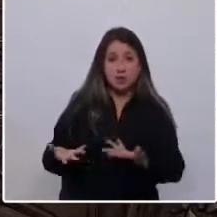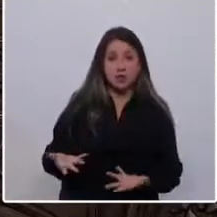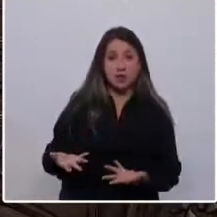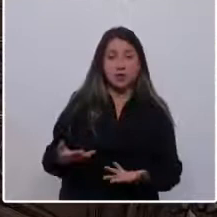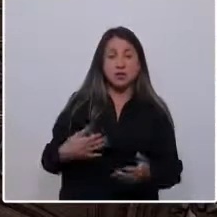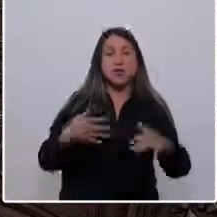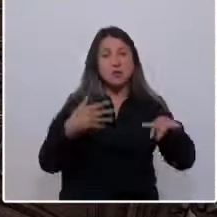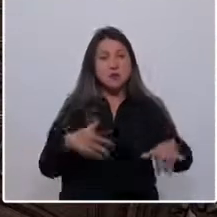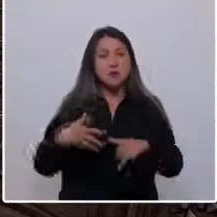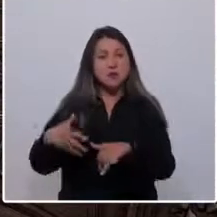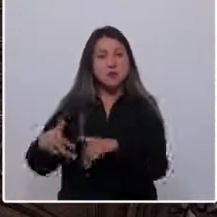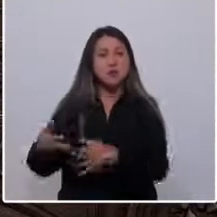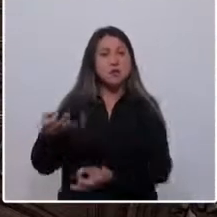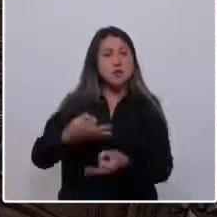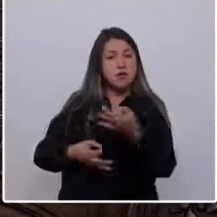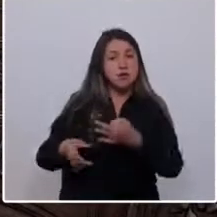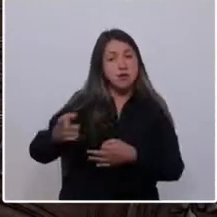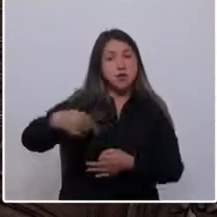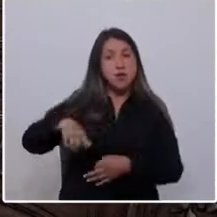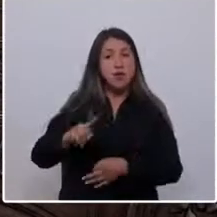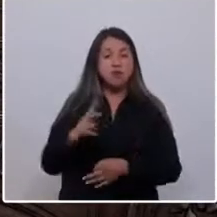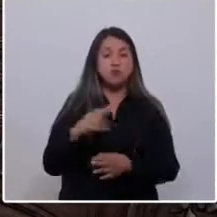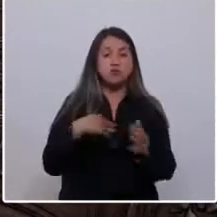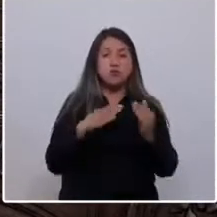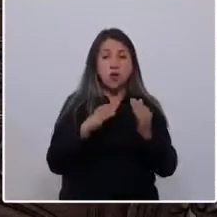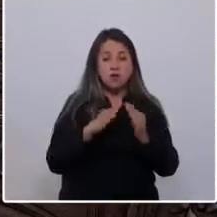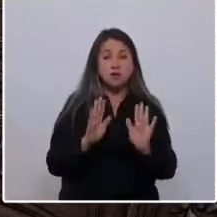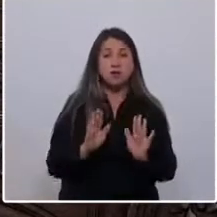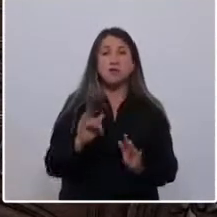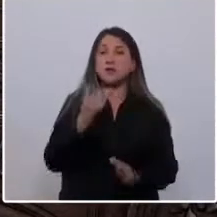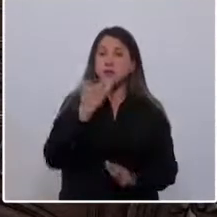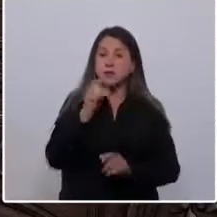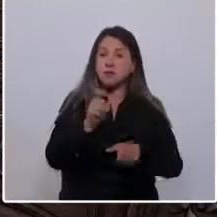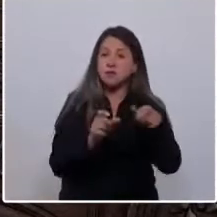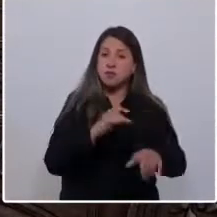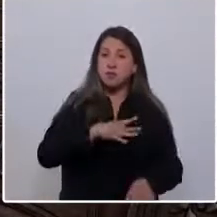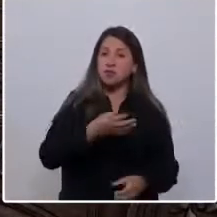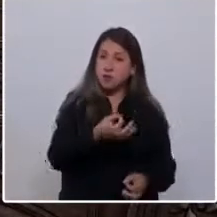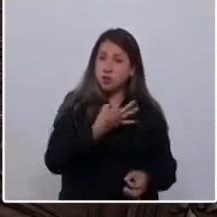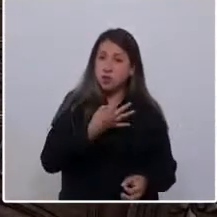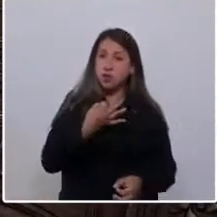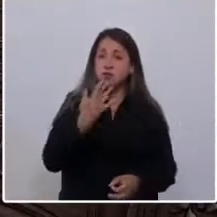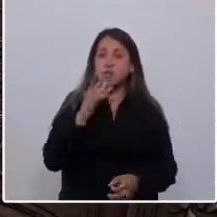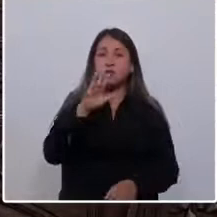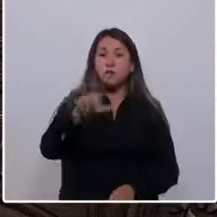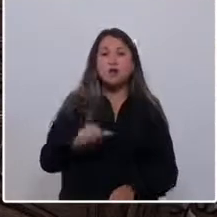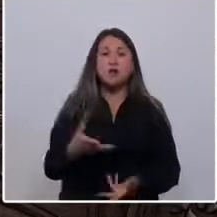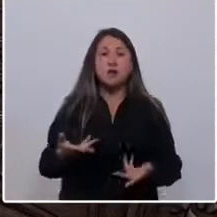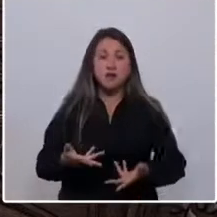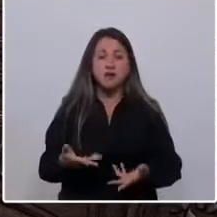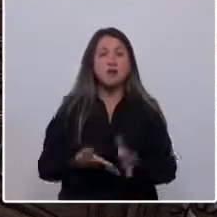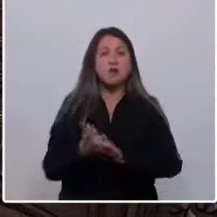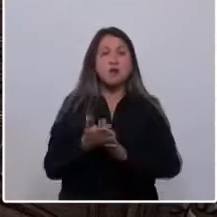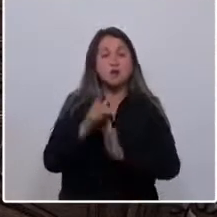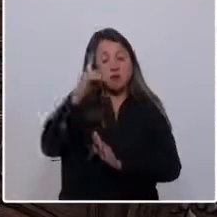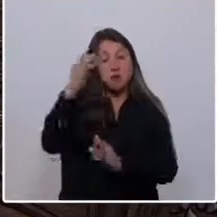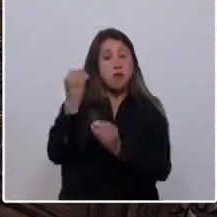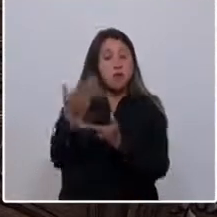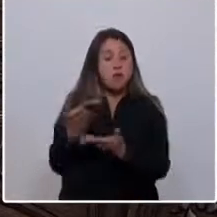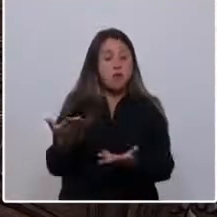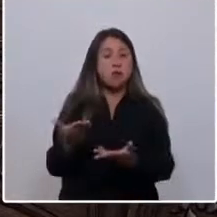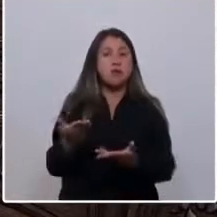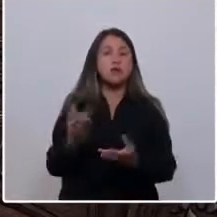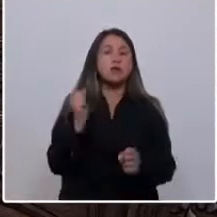los que marcharon, los que nos dijeron aquellos que estuvieron en sus casas, y lo que los chilenos nos dijeron cuando éramos candidatos. Algo de sentido común, que